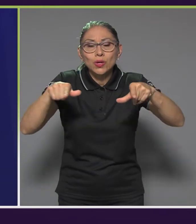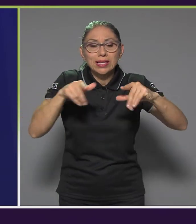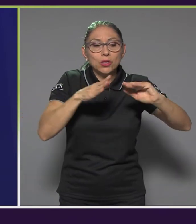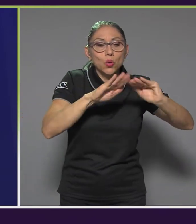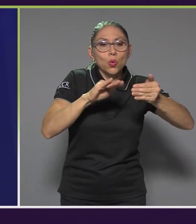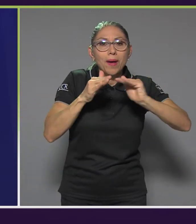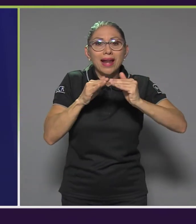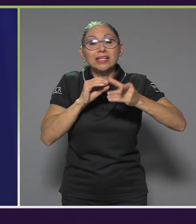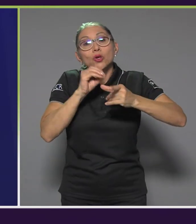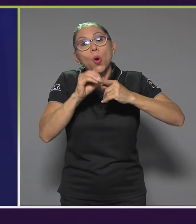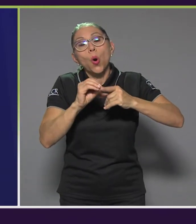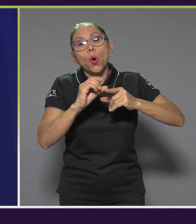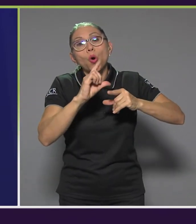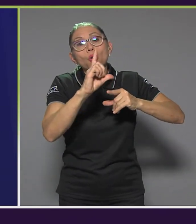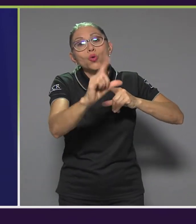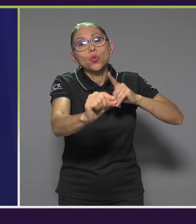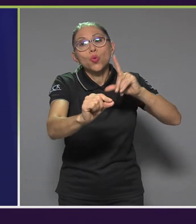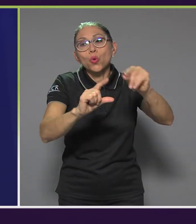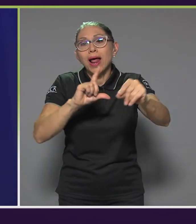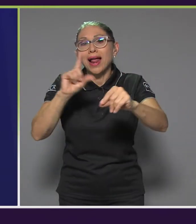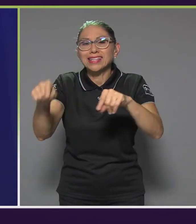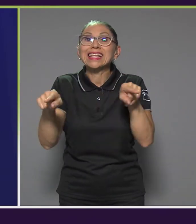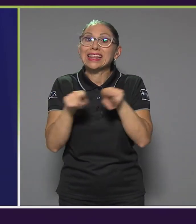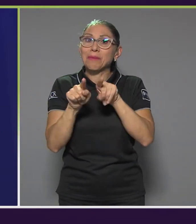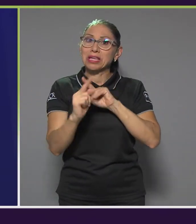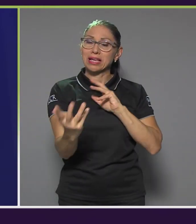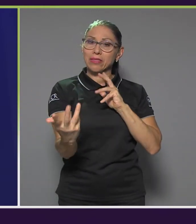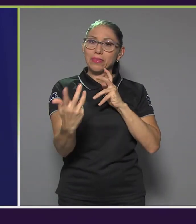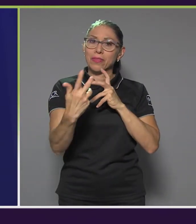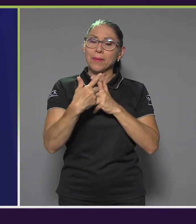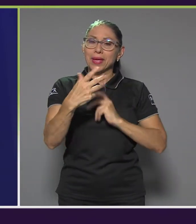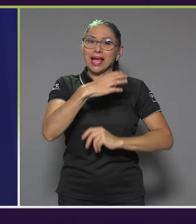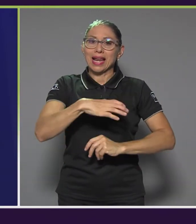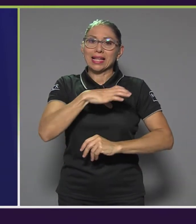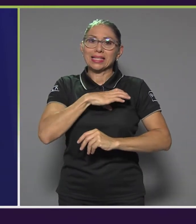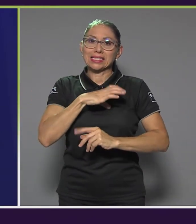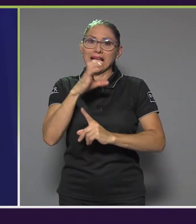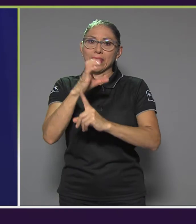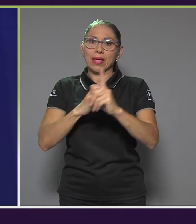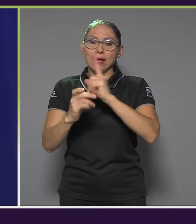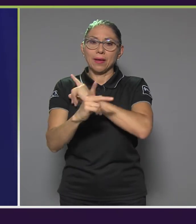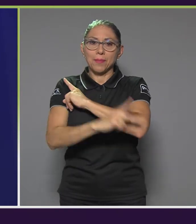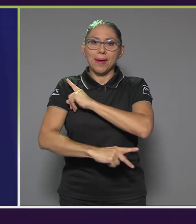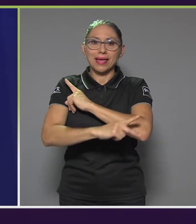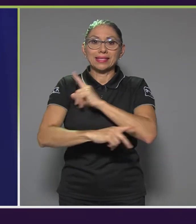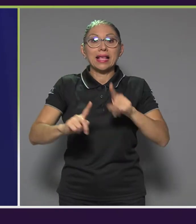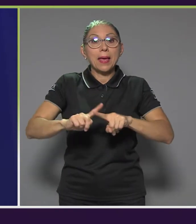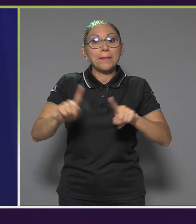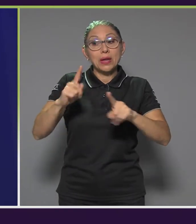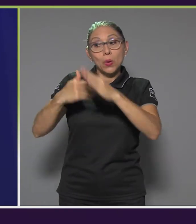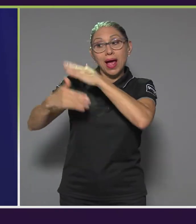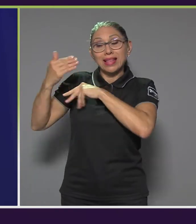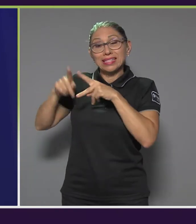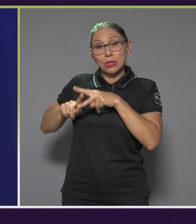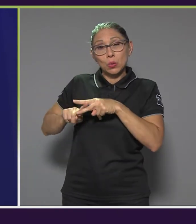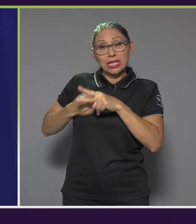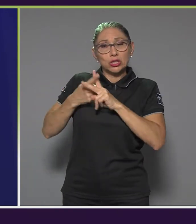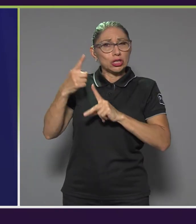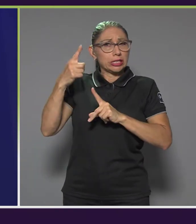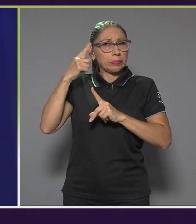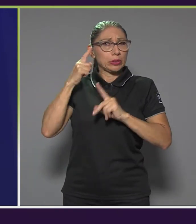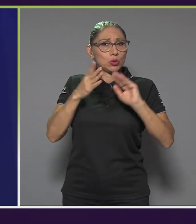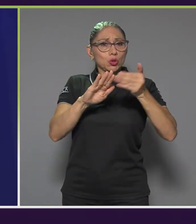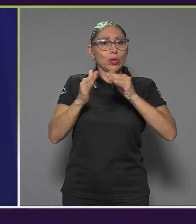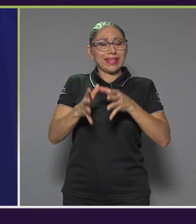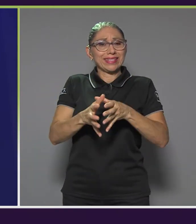las características de los países, ¿verdad? Pero en un inicio se formuló, se conceptualizó de esta manera porque queríamos realmente